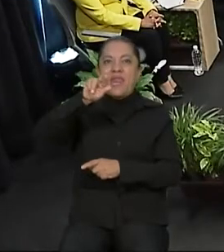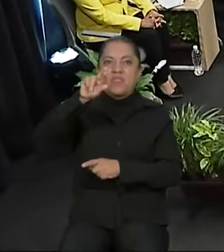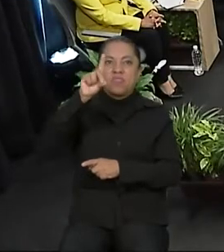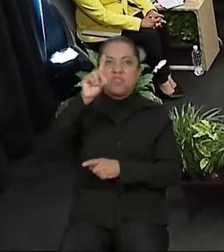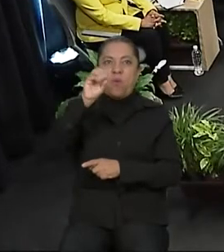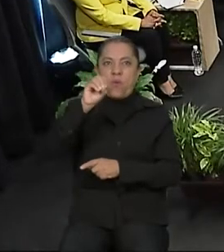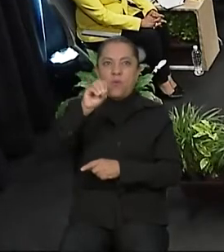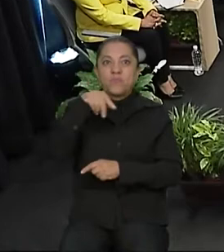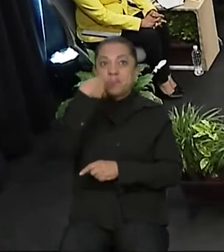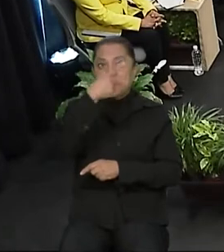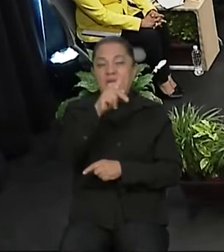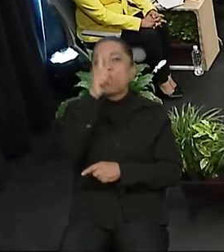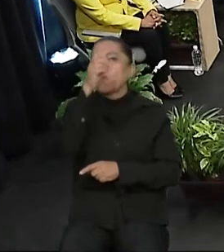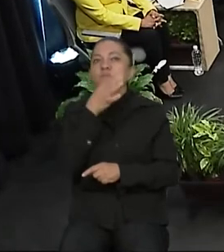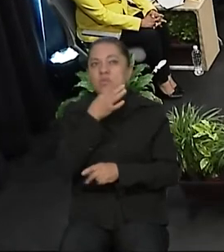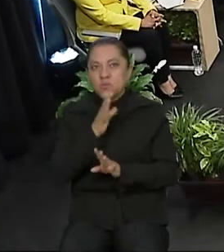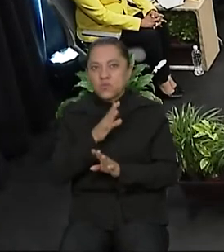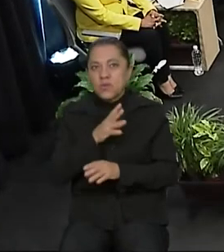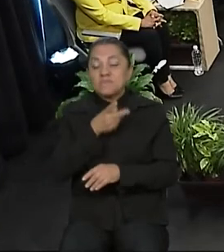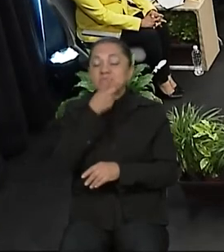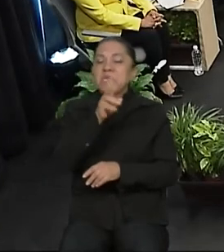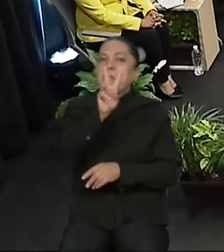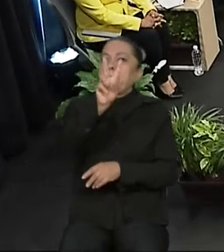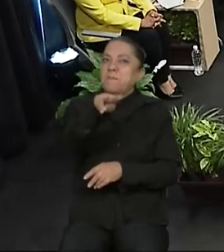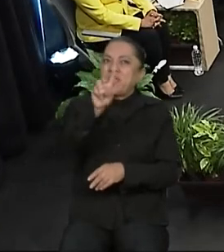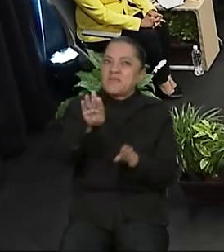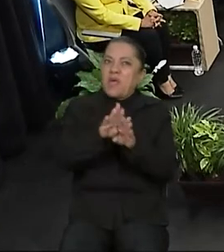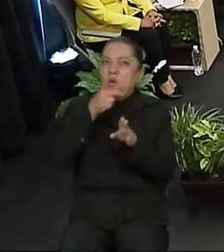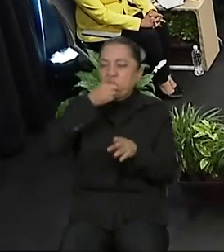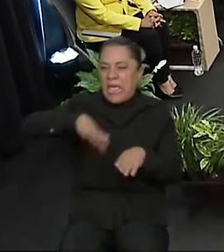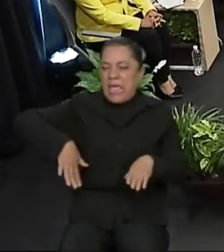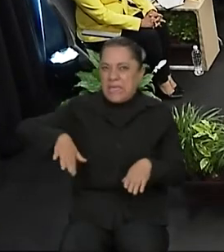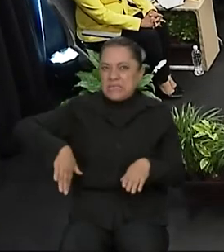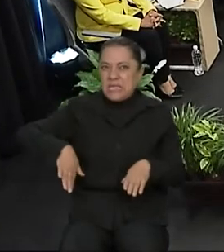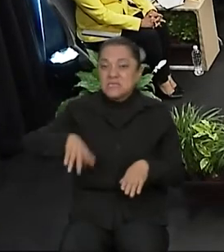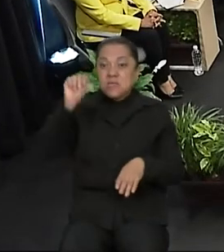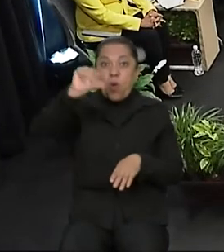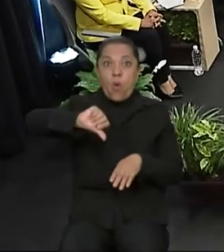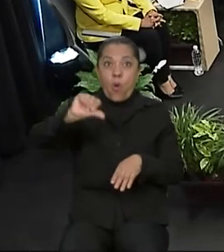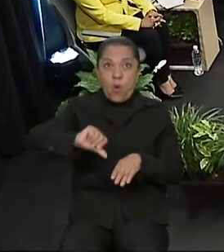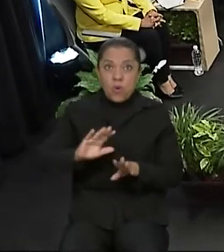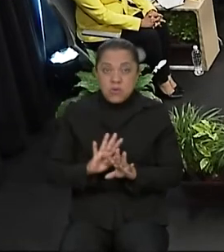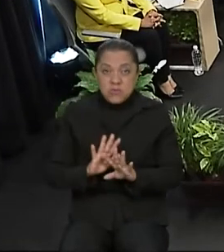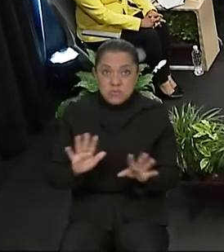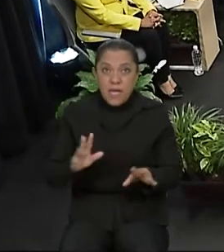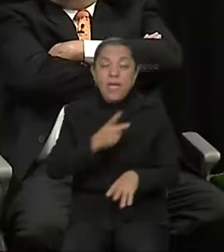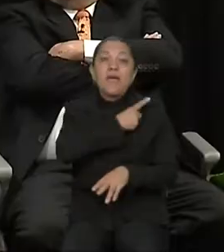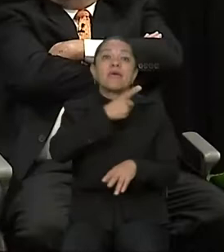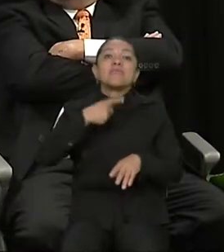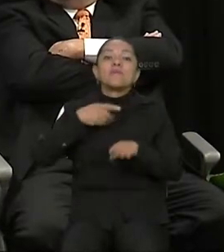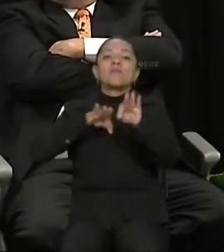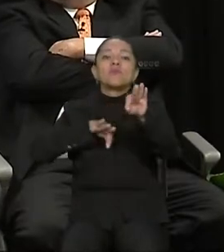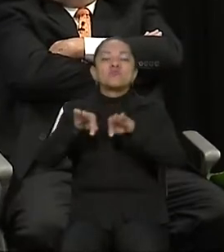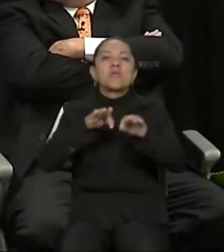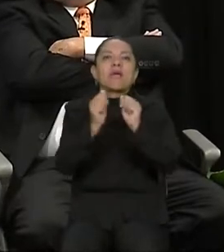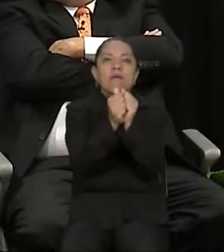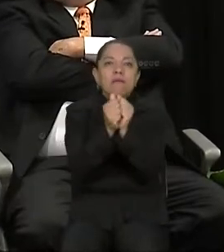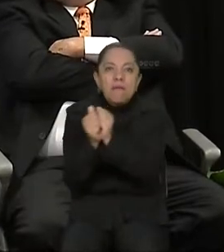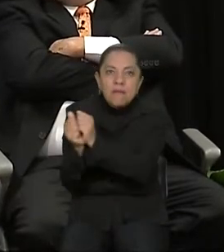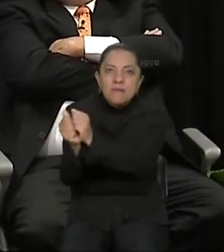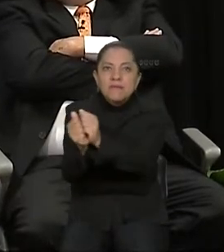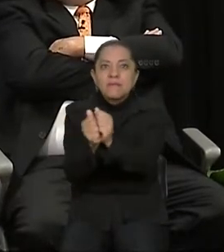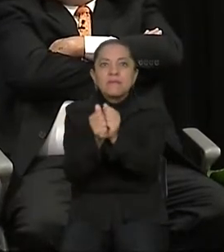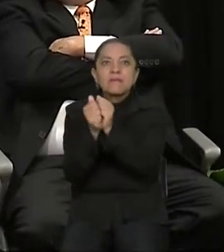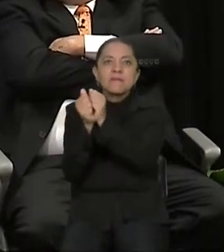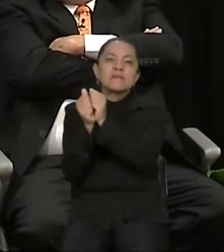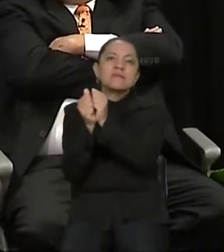La verdad, como mencioné hace un rato, hoy en día tenemos que trabajar de la mano senadores de la